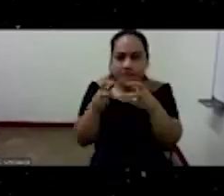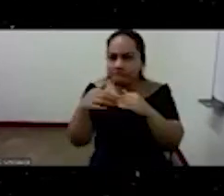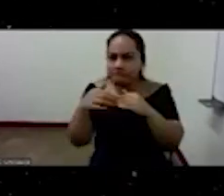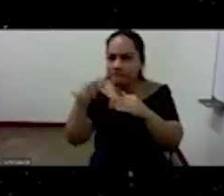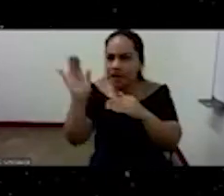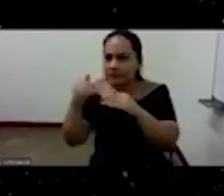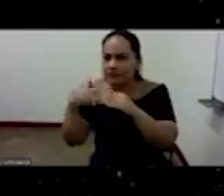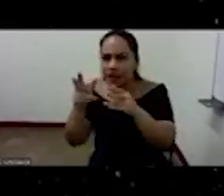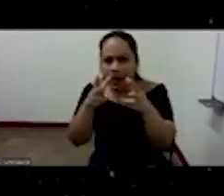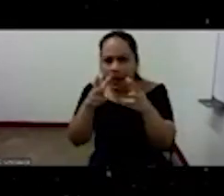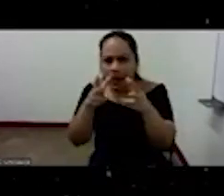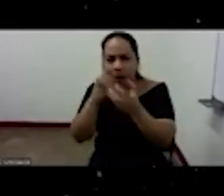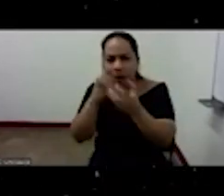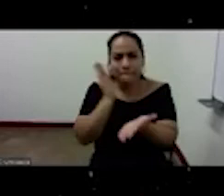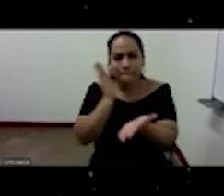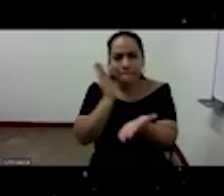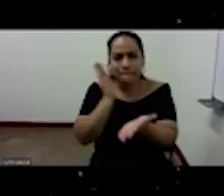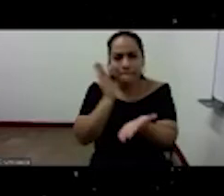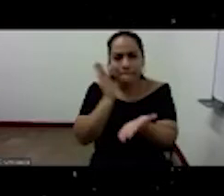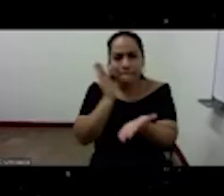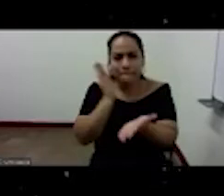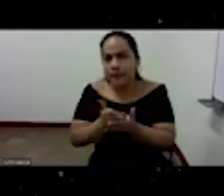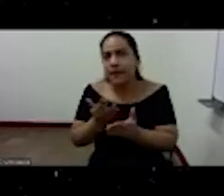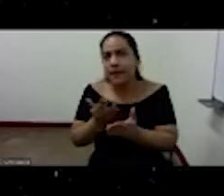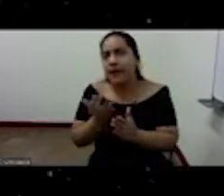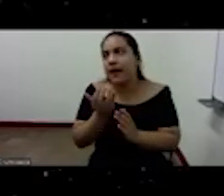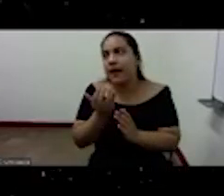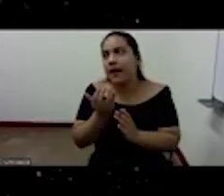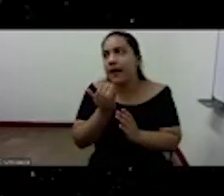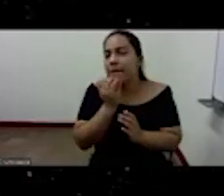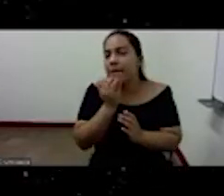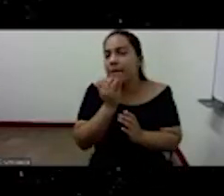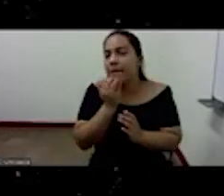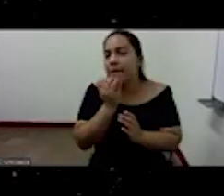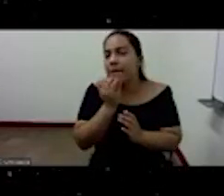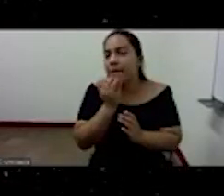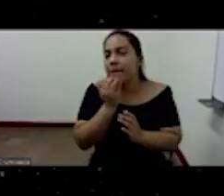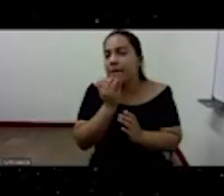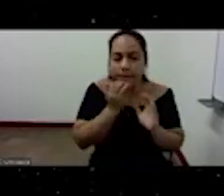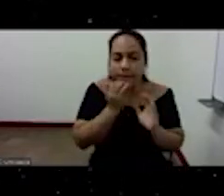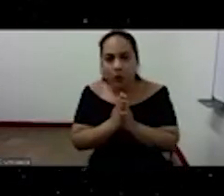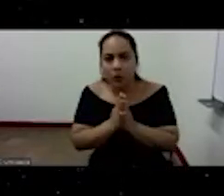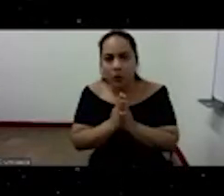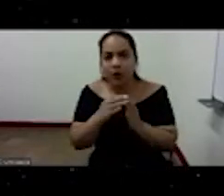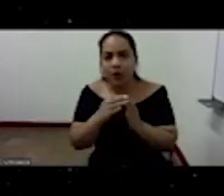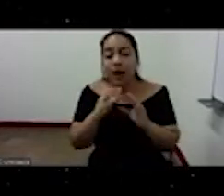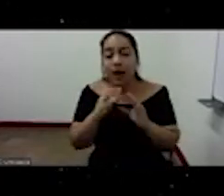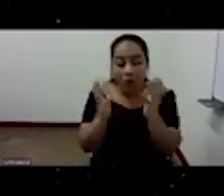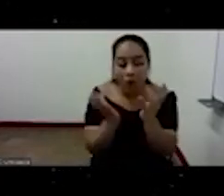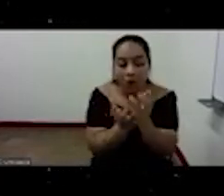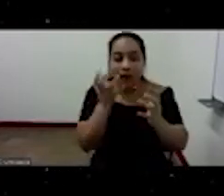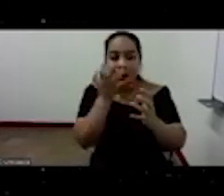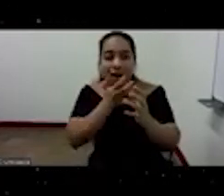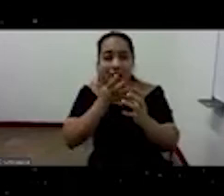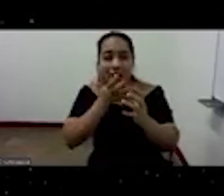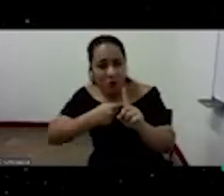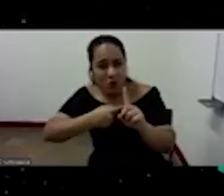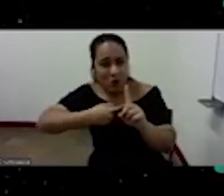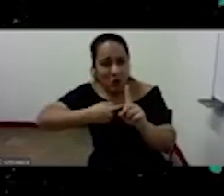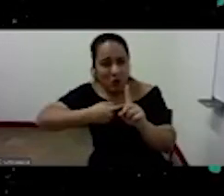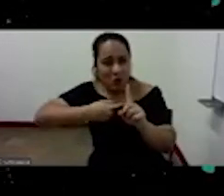más por fenómenos como el calentamiento global por ejemplo